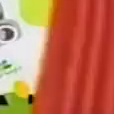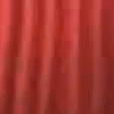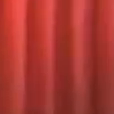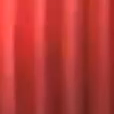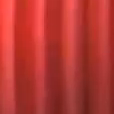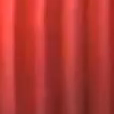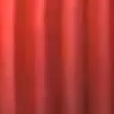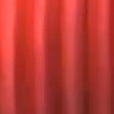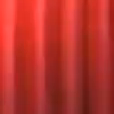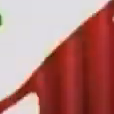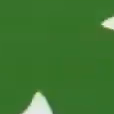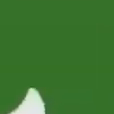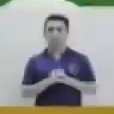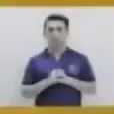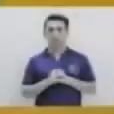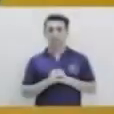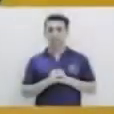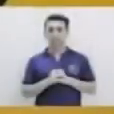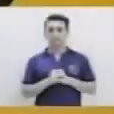va a ayudar.